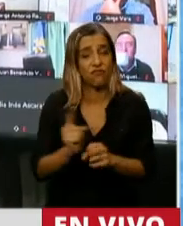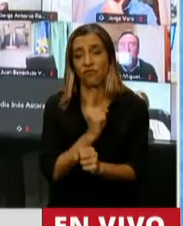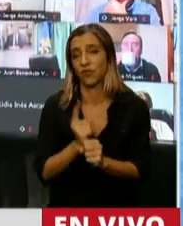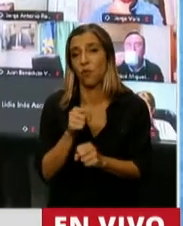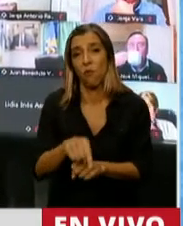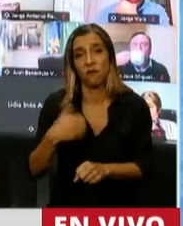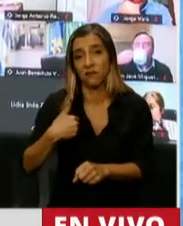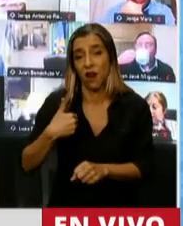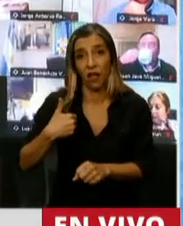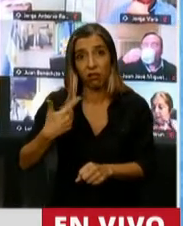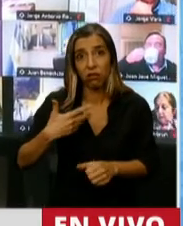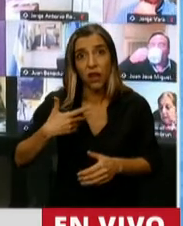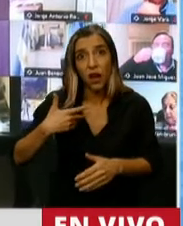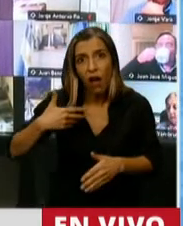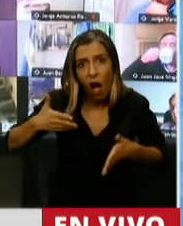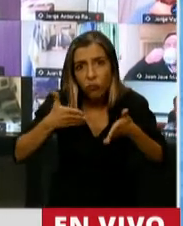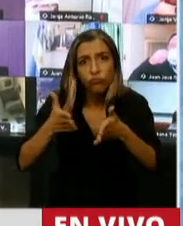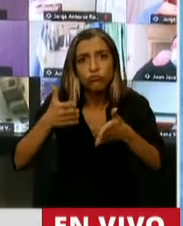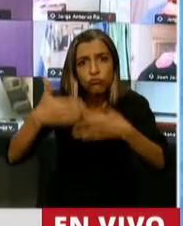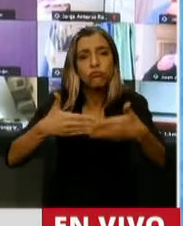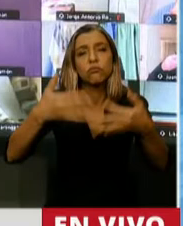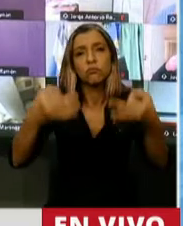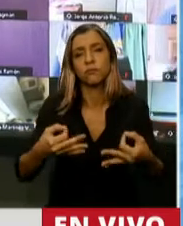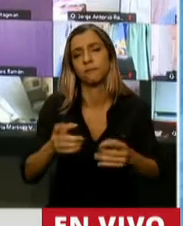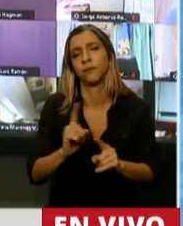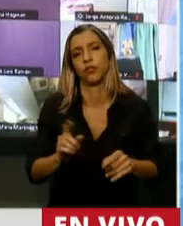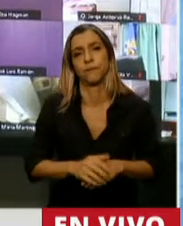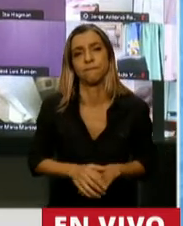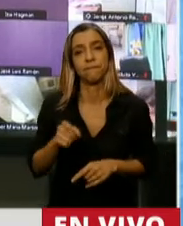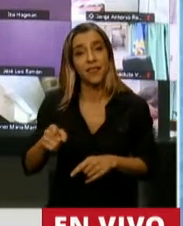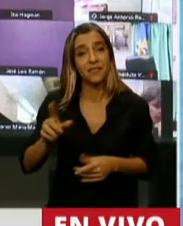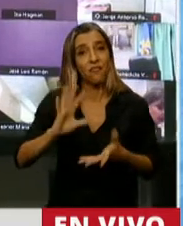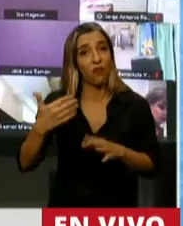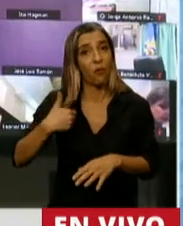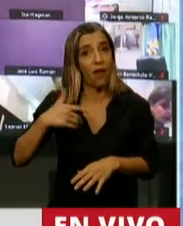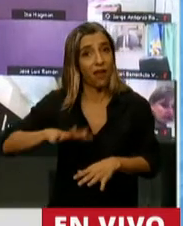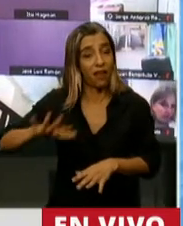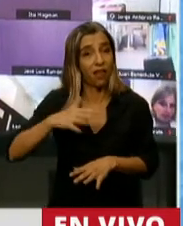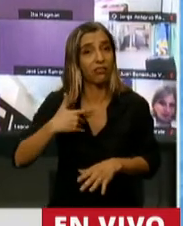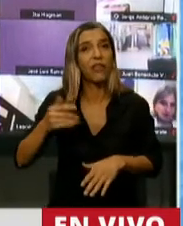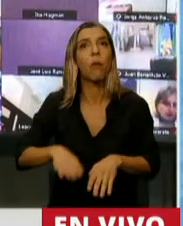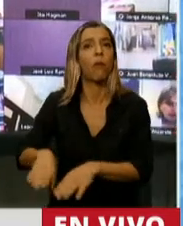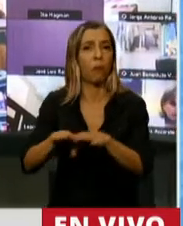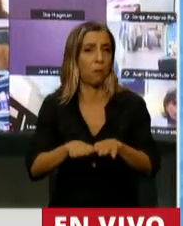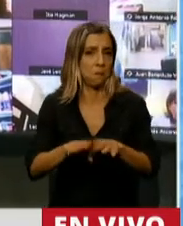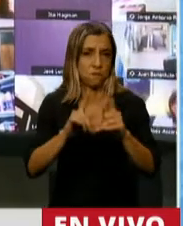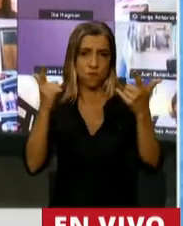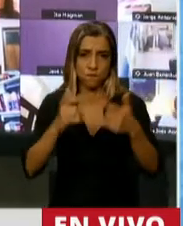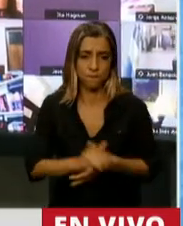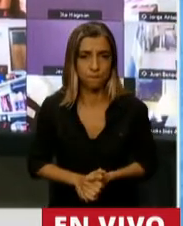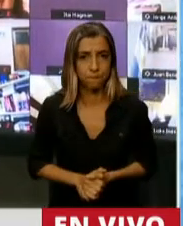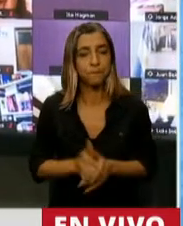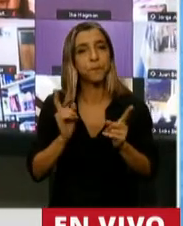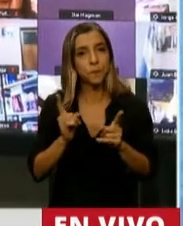una Argentina viable, ese no es el país que es con todos. De hecho, el presidente de la bancada oficialista